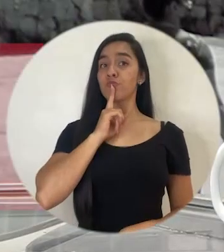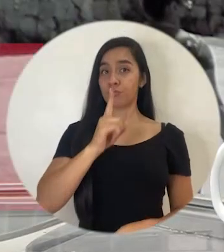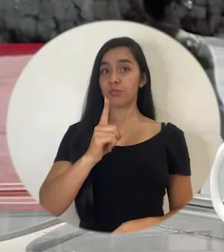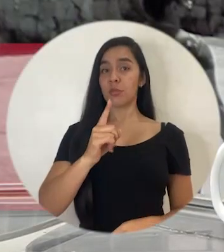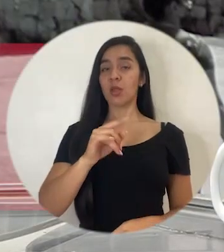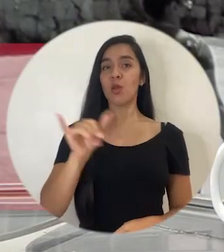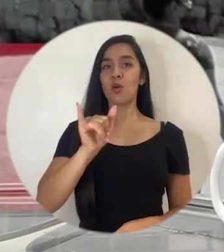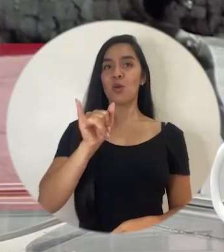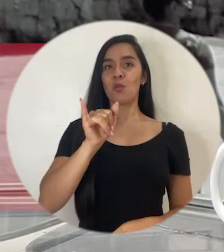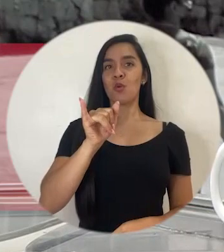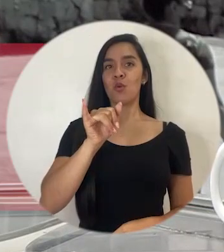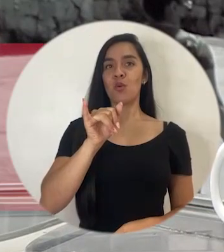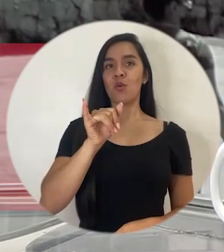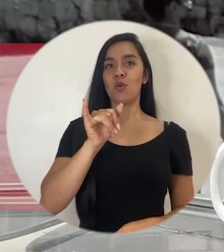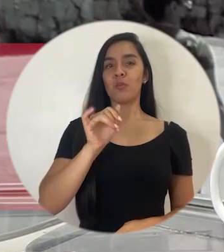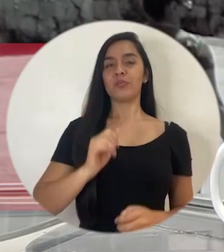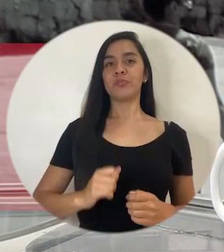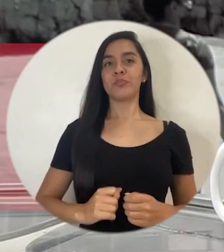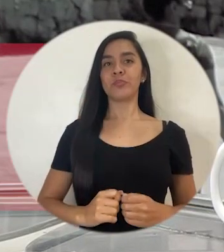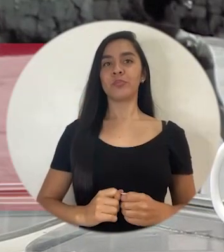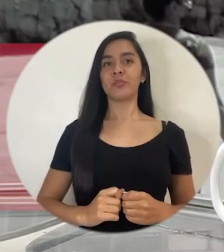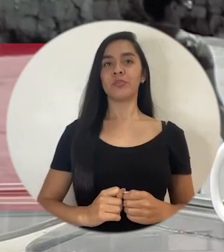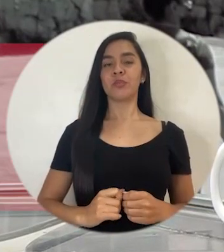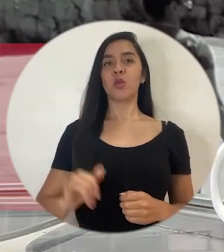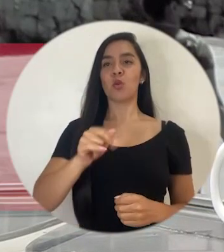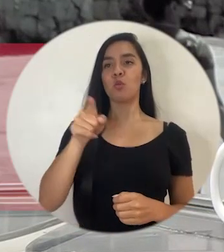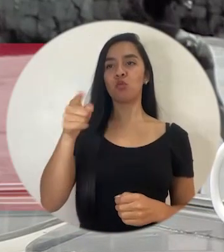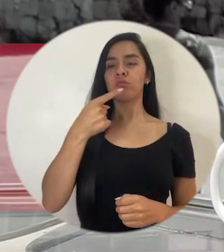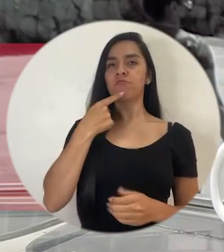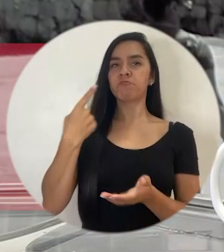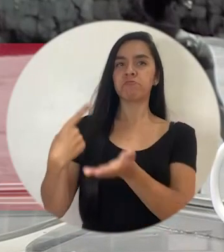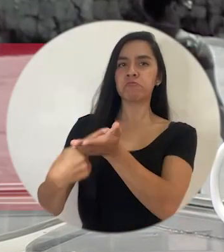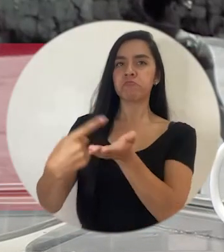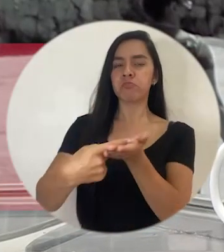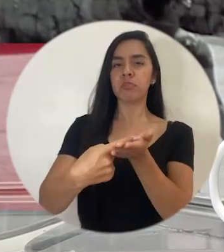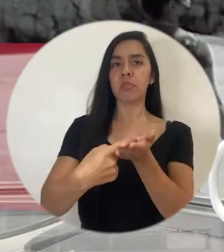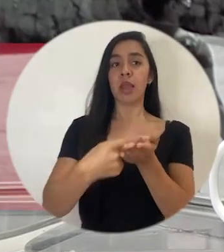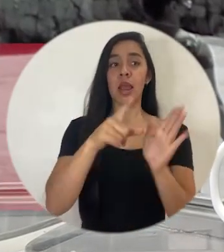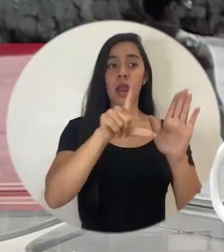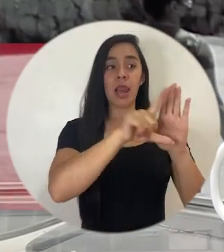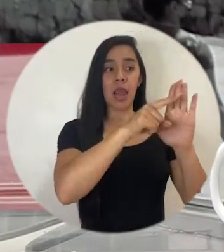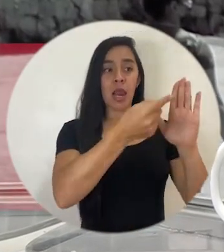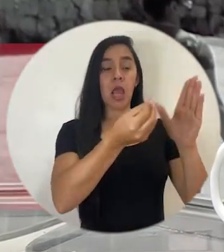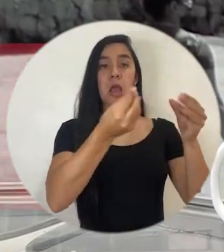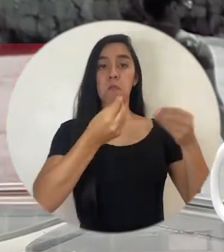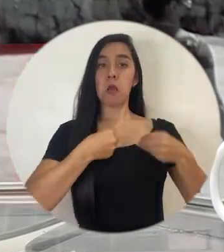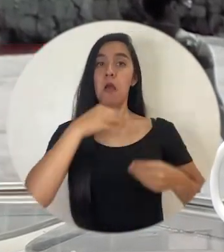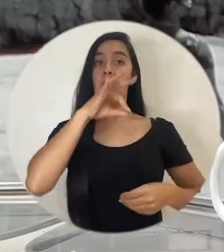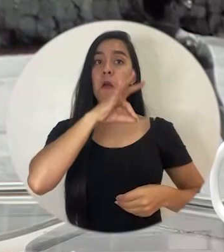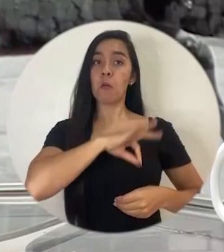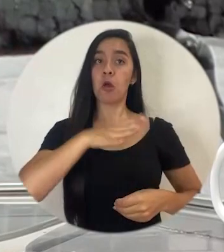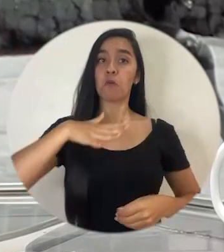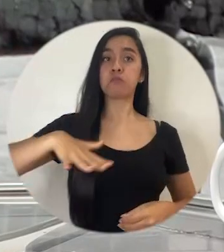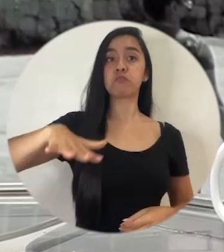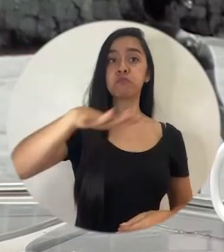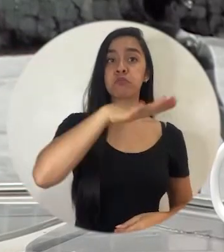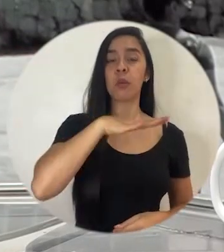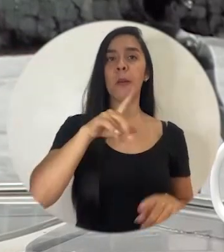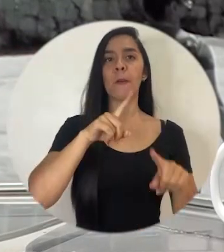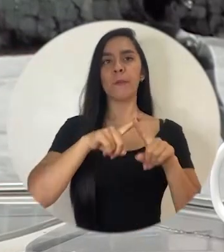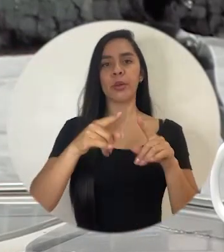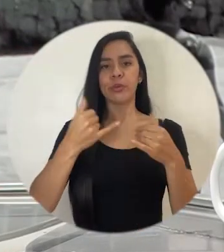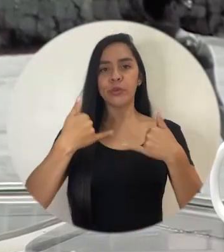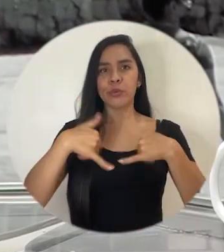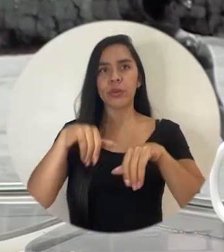en definitiva como ustedes dicen hay ha habido muchos beneficios sobre esto pero también hay